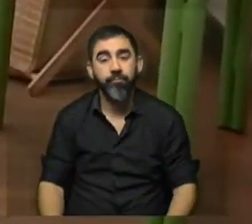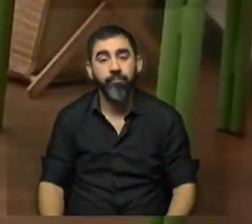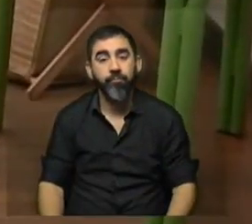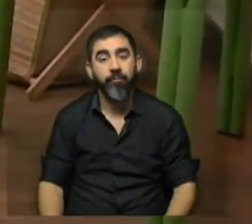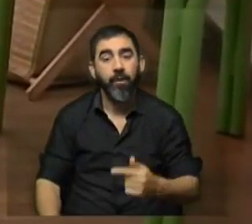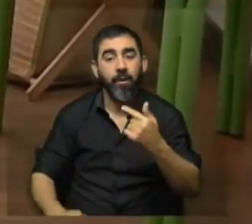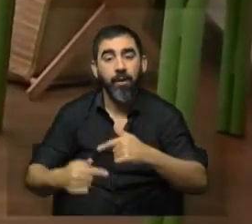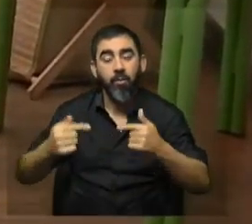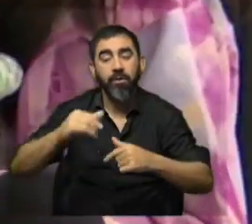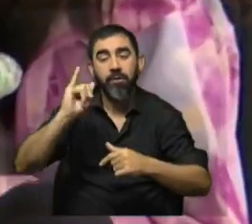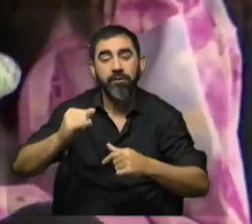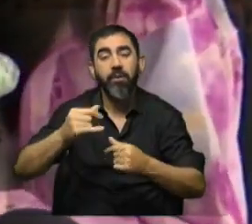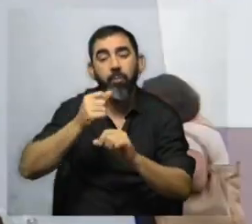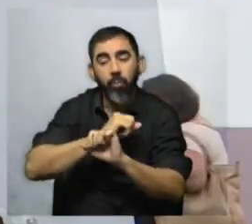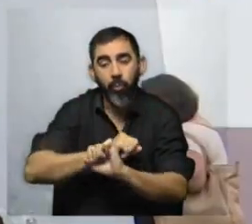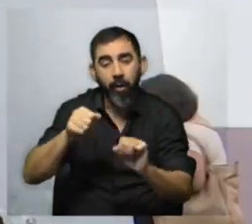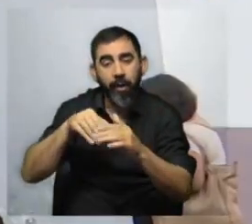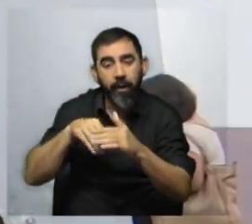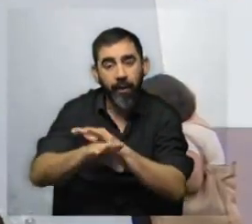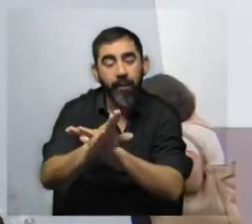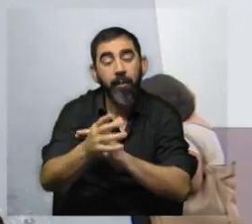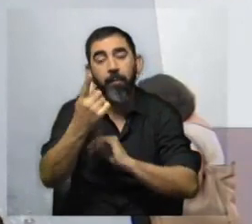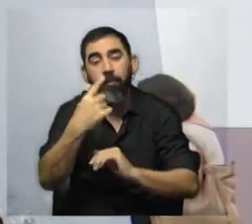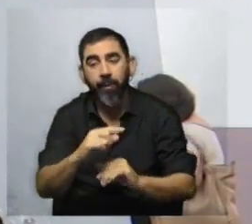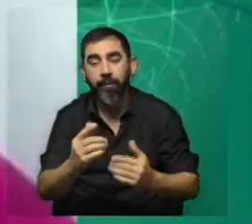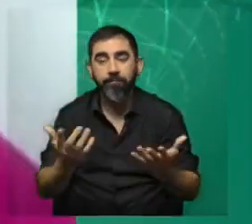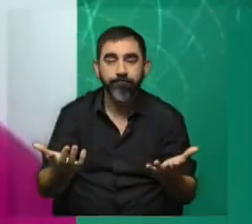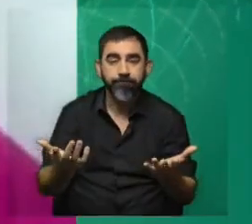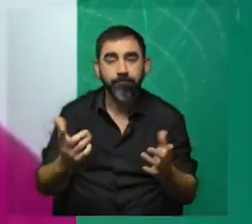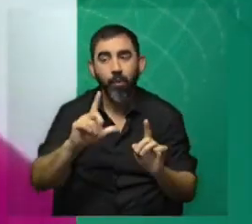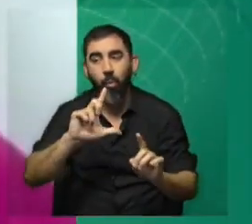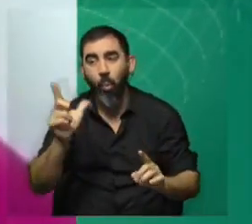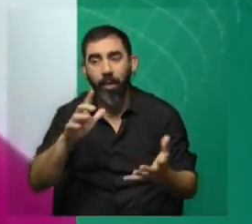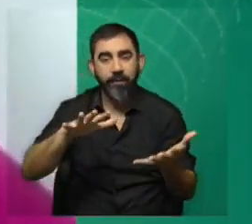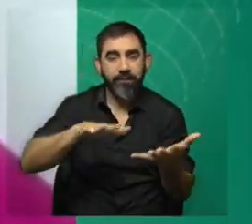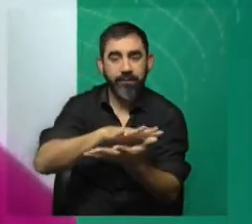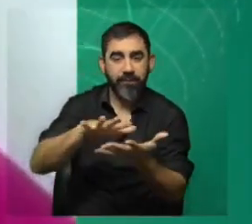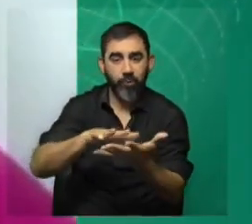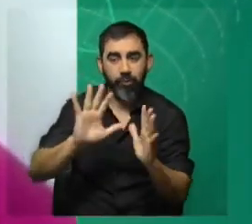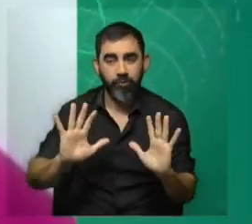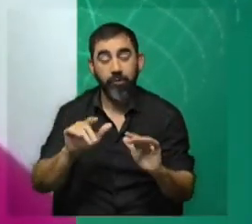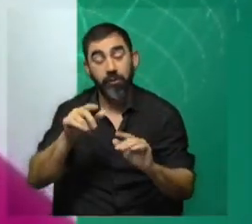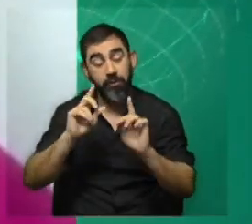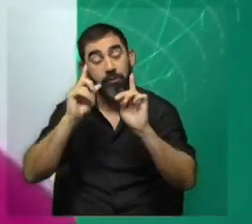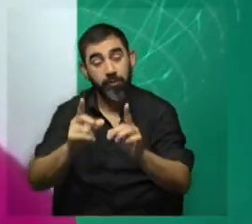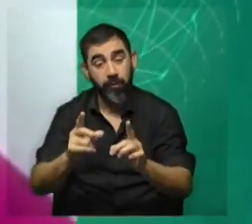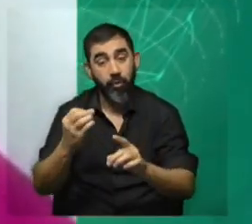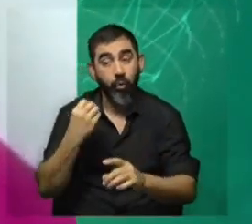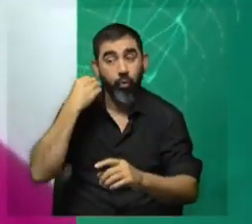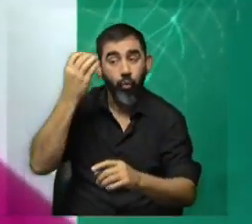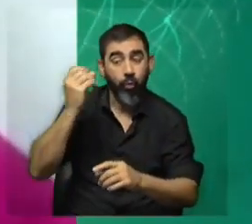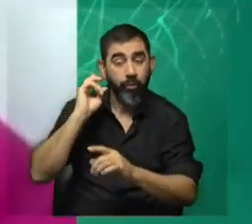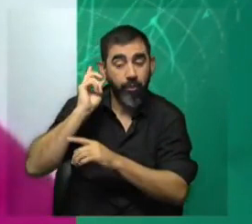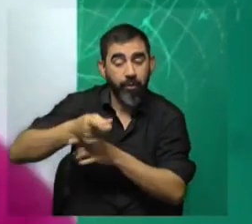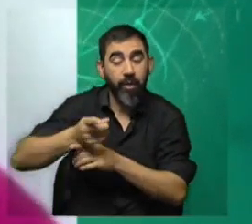no, sí, lo dejamos ingresar, la dejamos ingresar, pero bueno, no están las condiciones dadas. Eso también, de hecho, la convención define